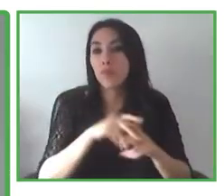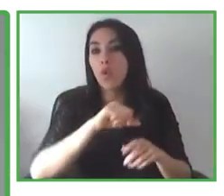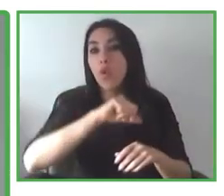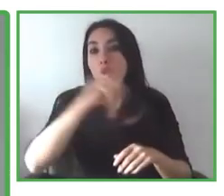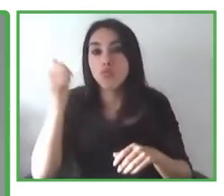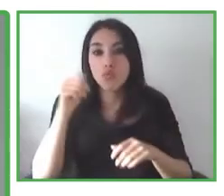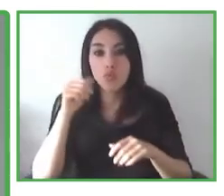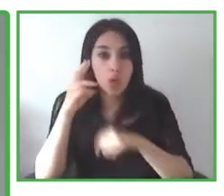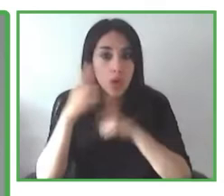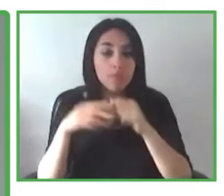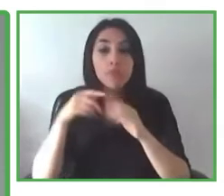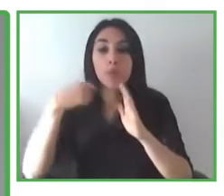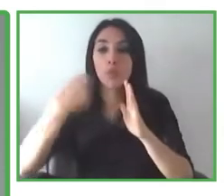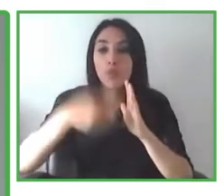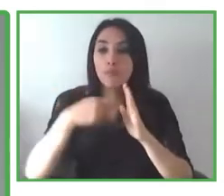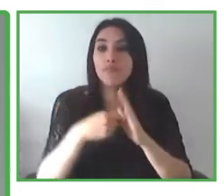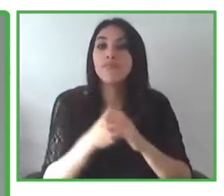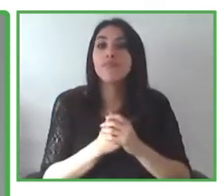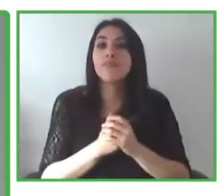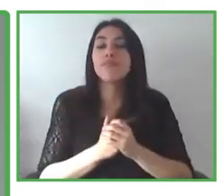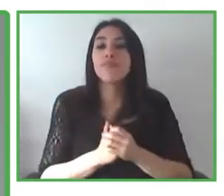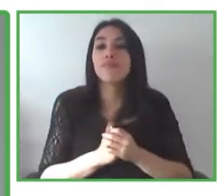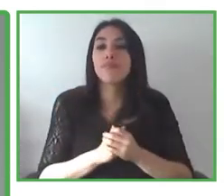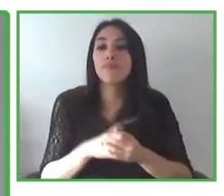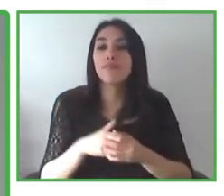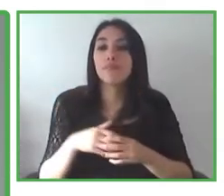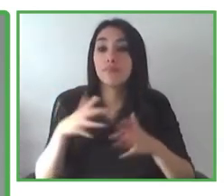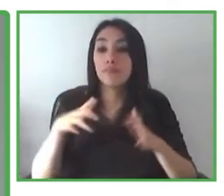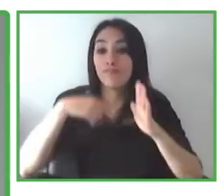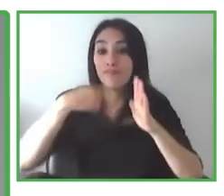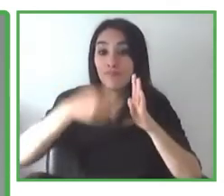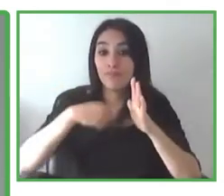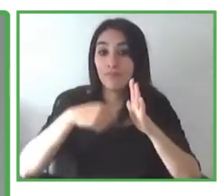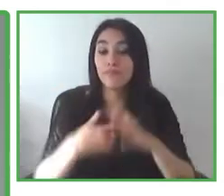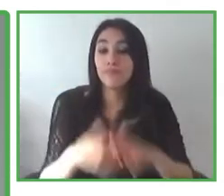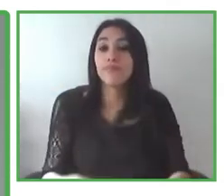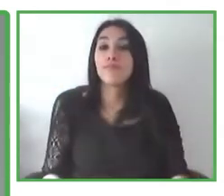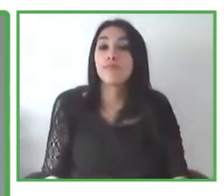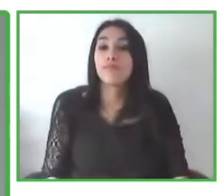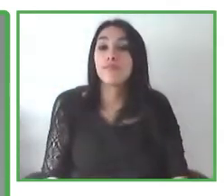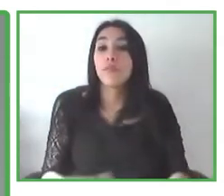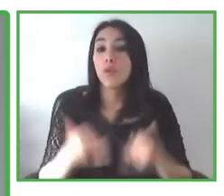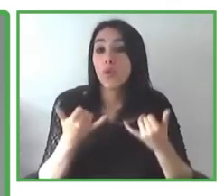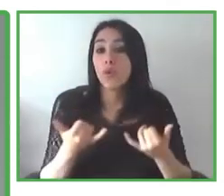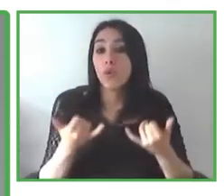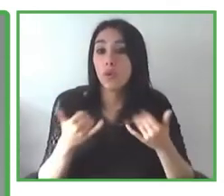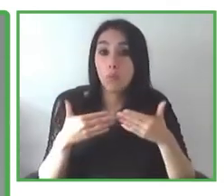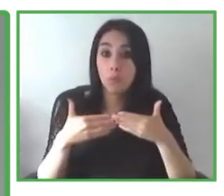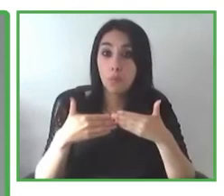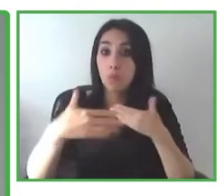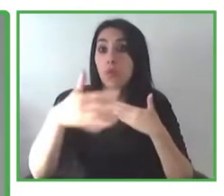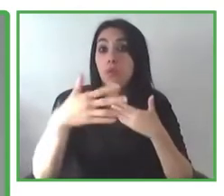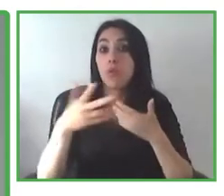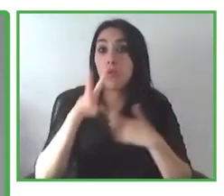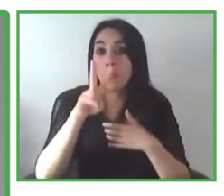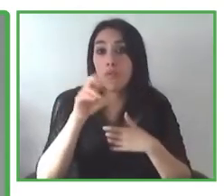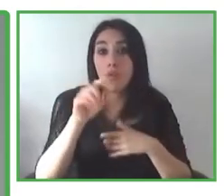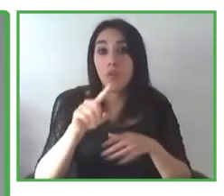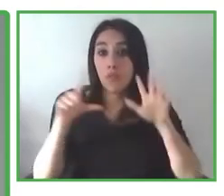Ciro Project lleva esto a un paso más allá. En el 2017, una fundación